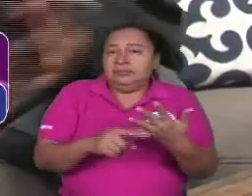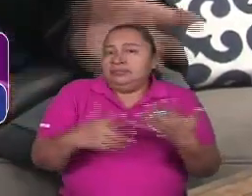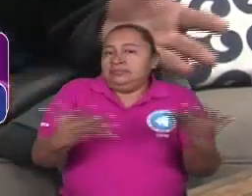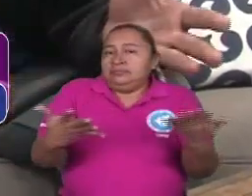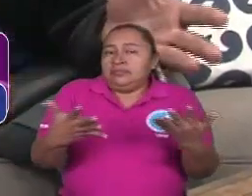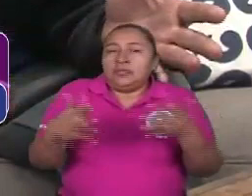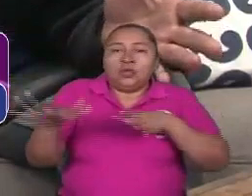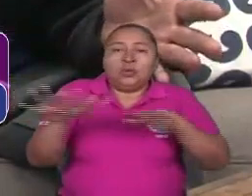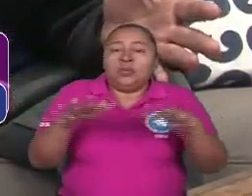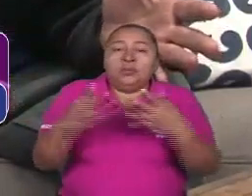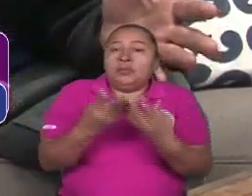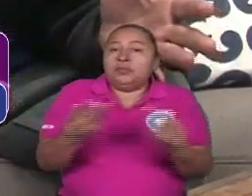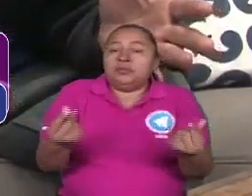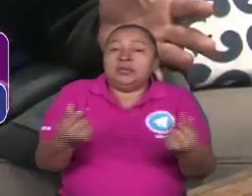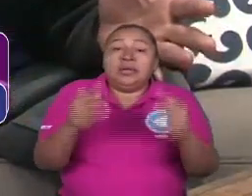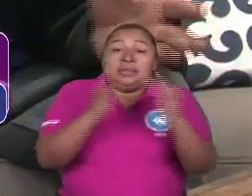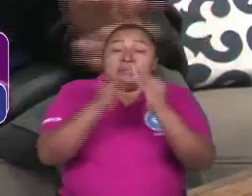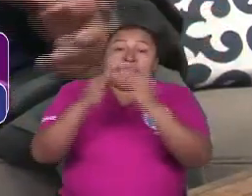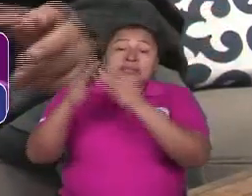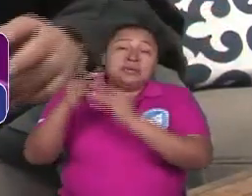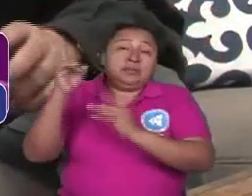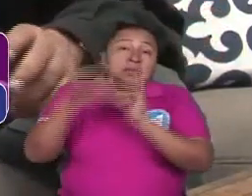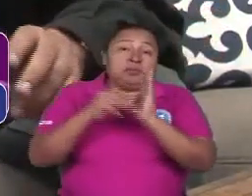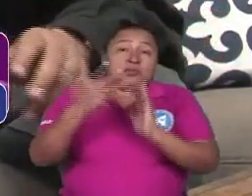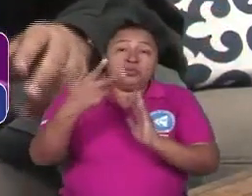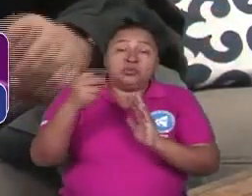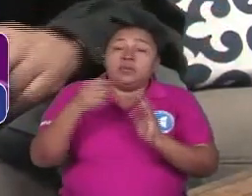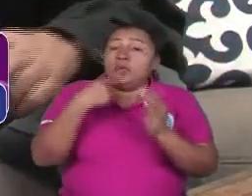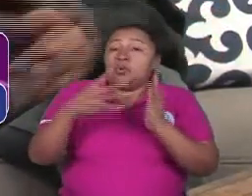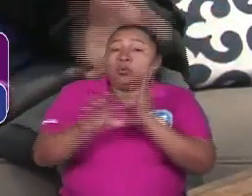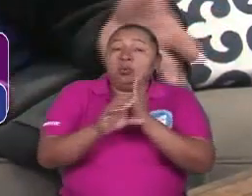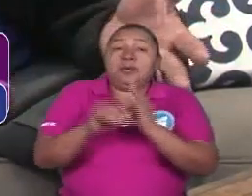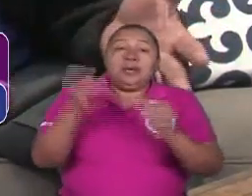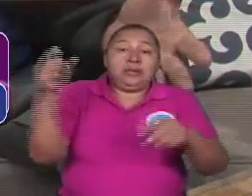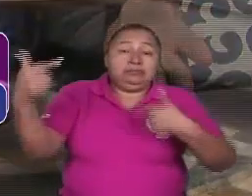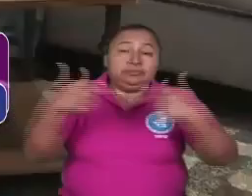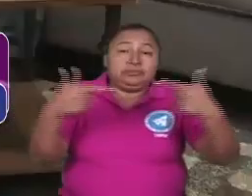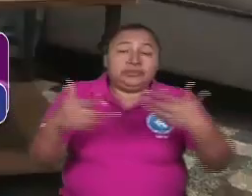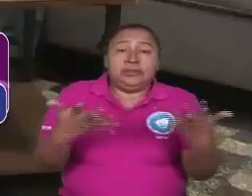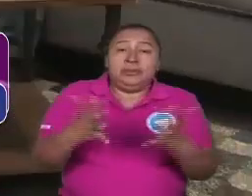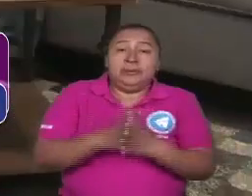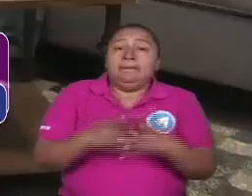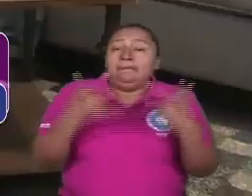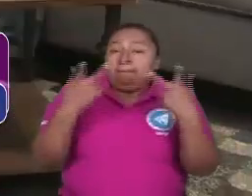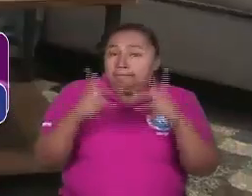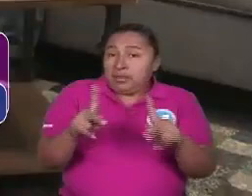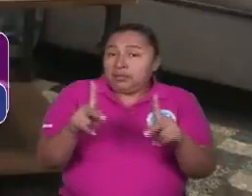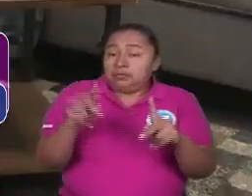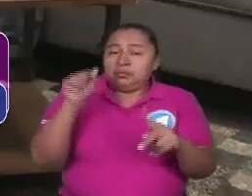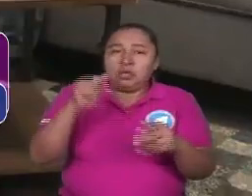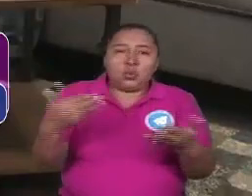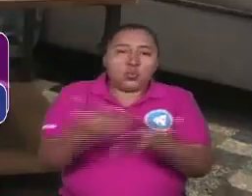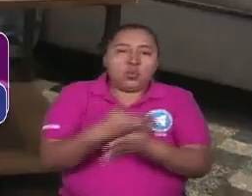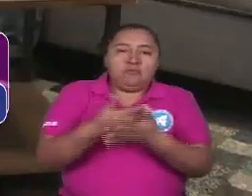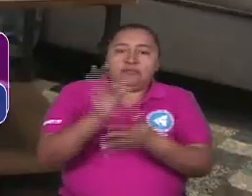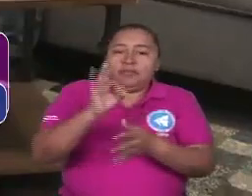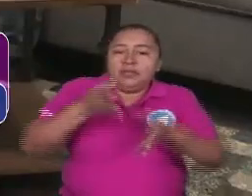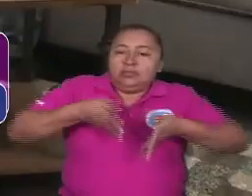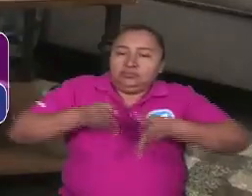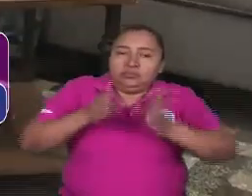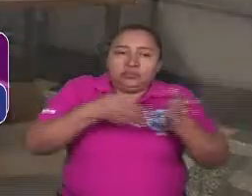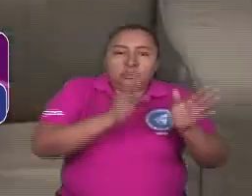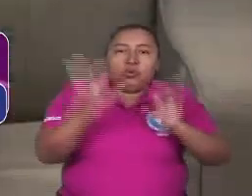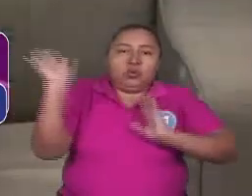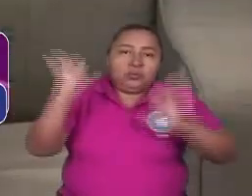no pudimos resolver el problema de la vivienda en los 80 por la guerra. Pero también se establecieron las nuevas vías de comunicación, nuevas de